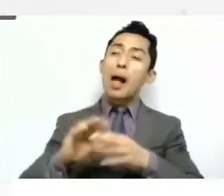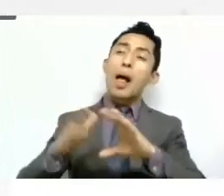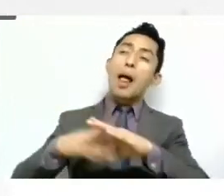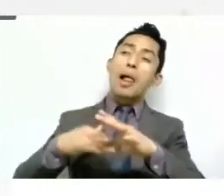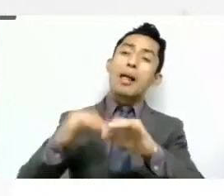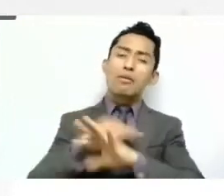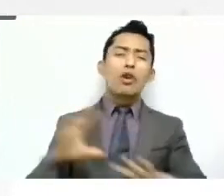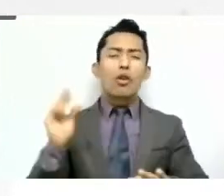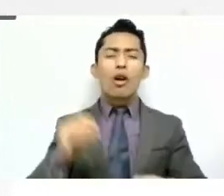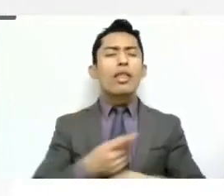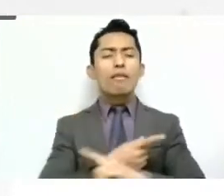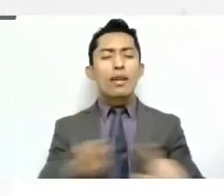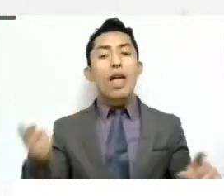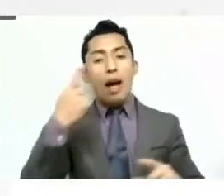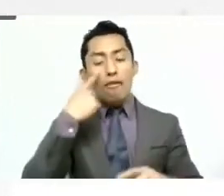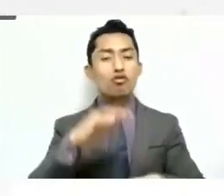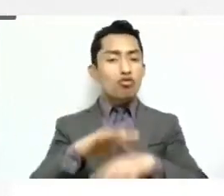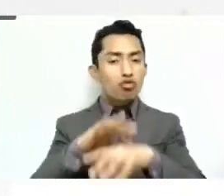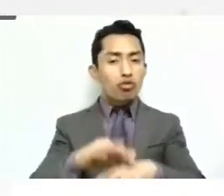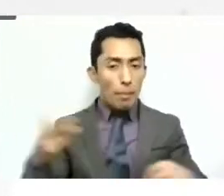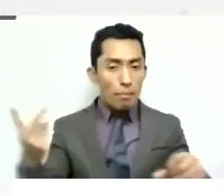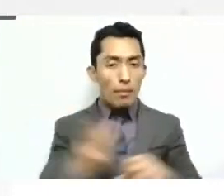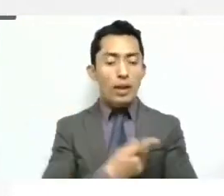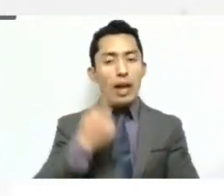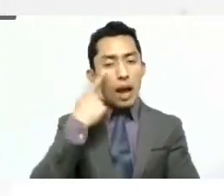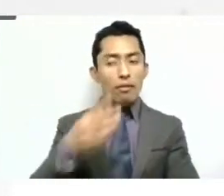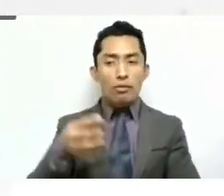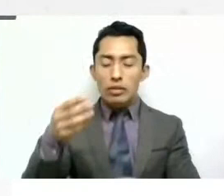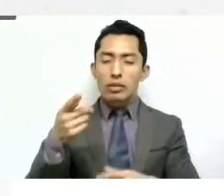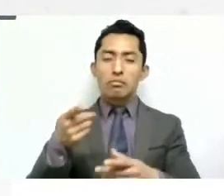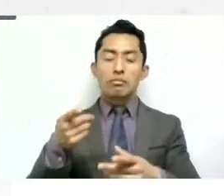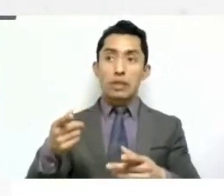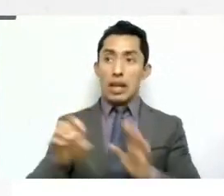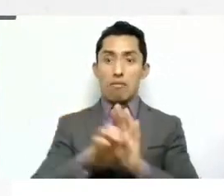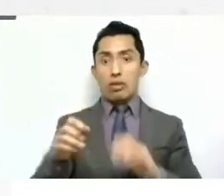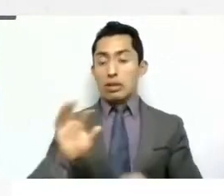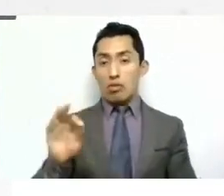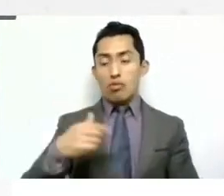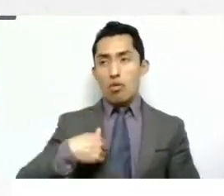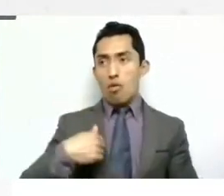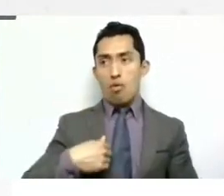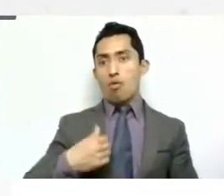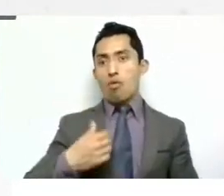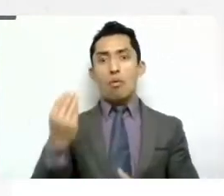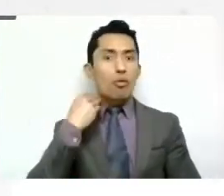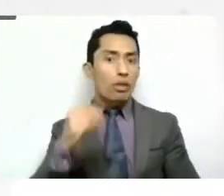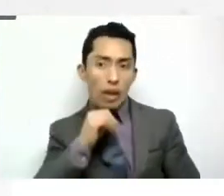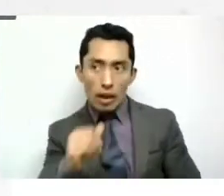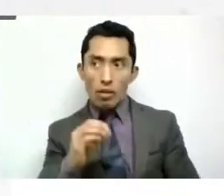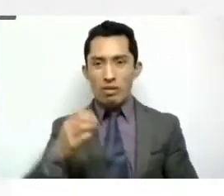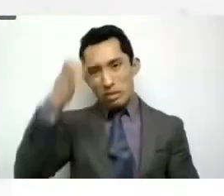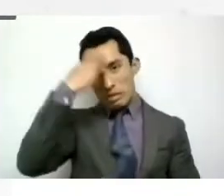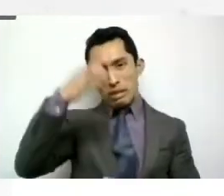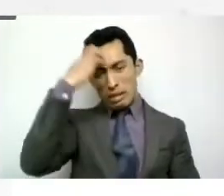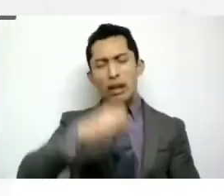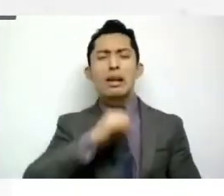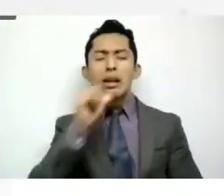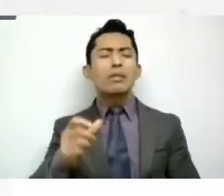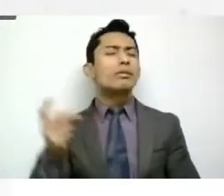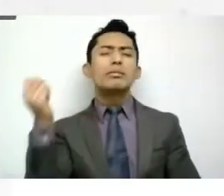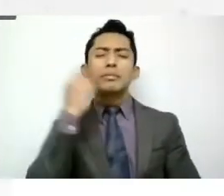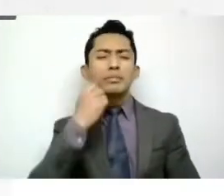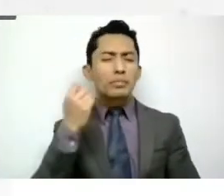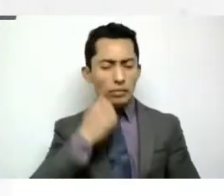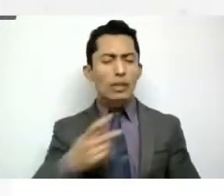necesario que tengan el estudio jurídico, sean abogados, sino que la sociedad tenga